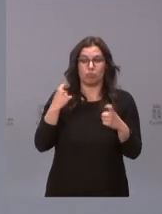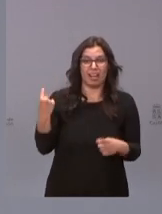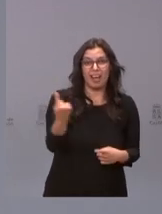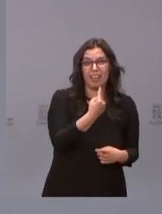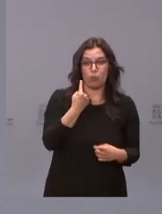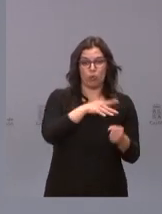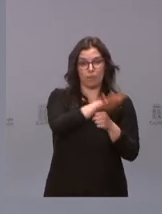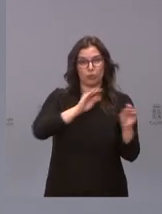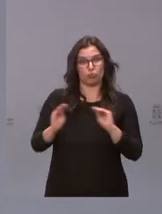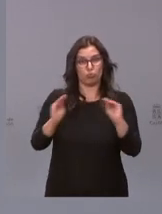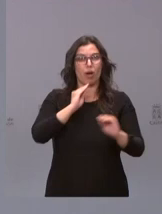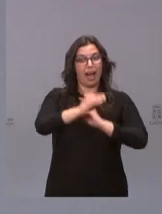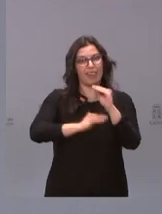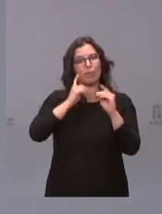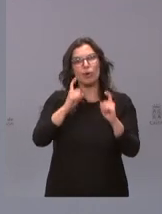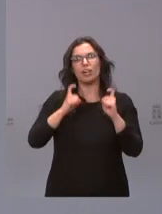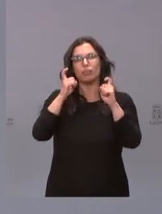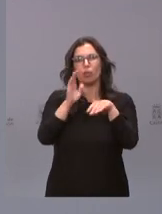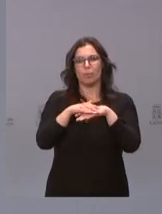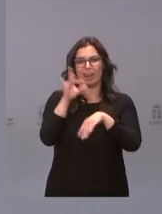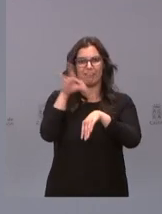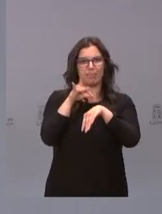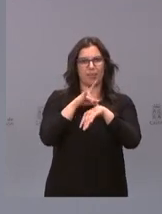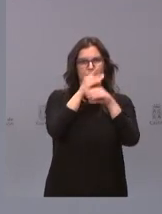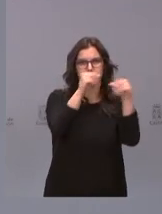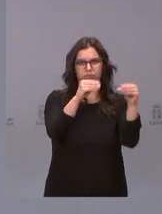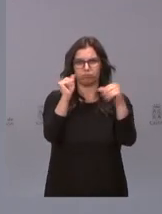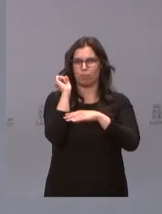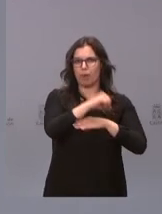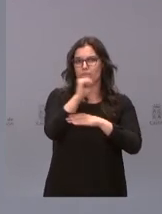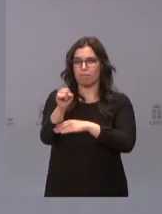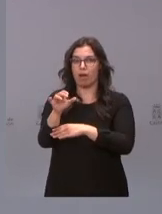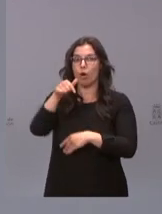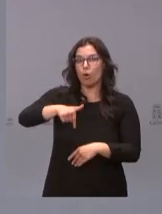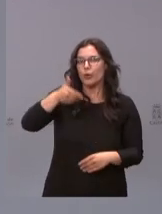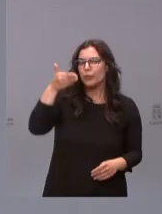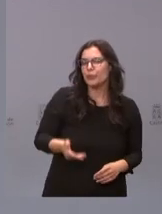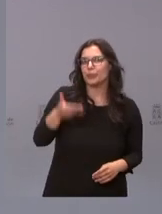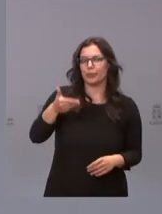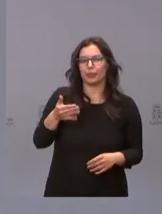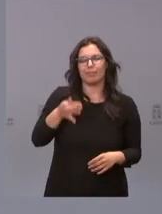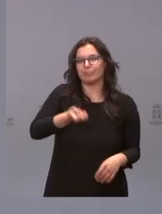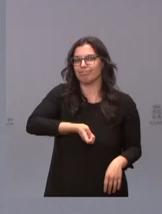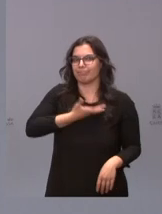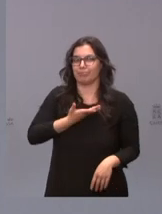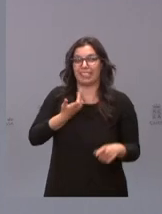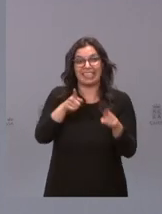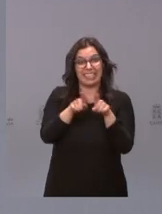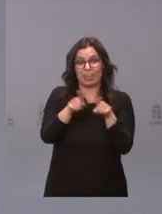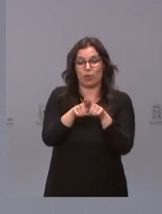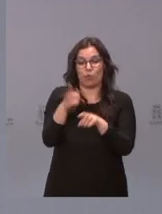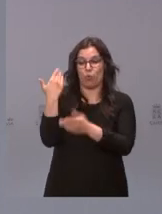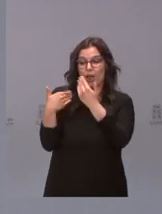nuestro ámbito para derrotar a las enfermedades es hoy tan relevante, tan apasionante como lo pudo ser